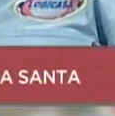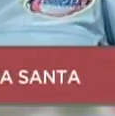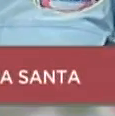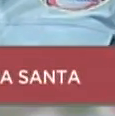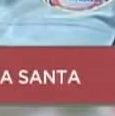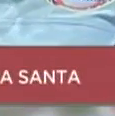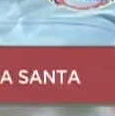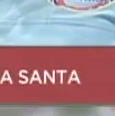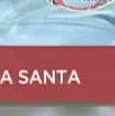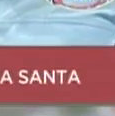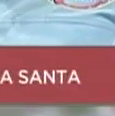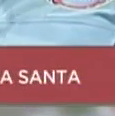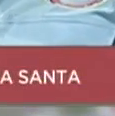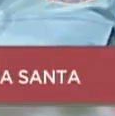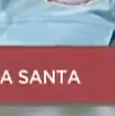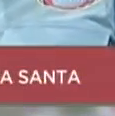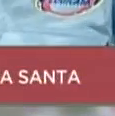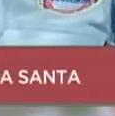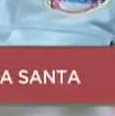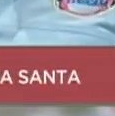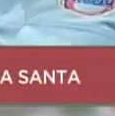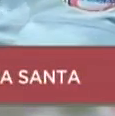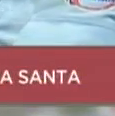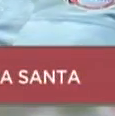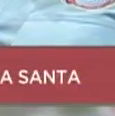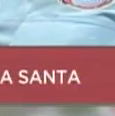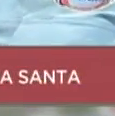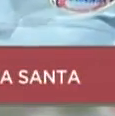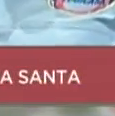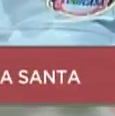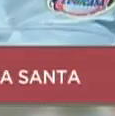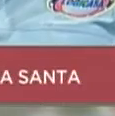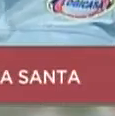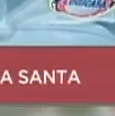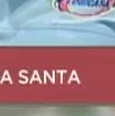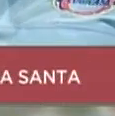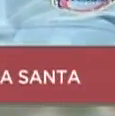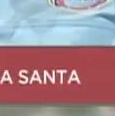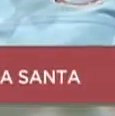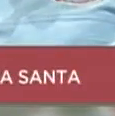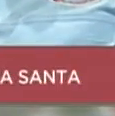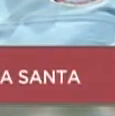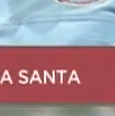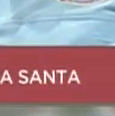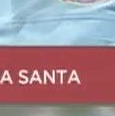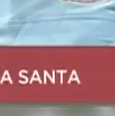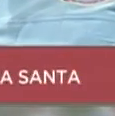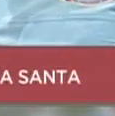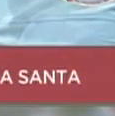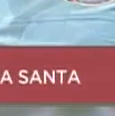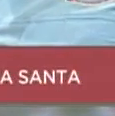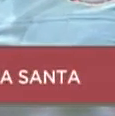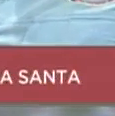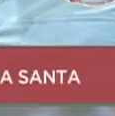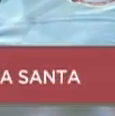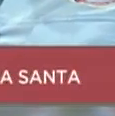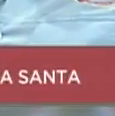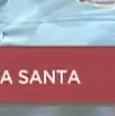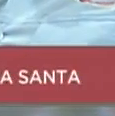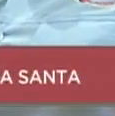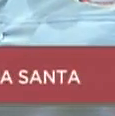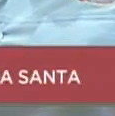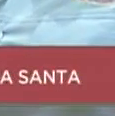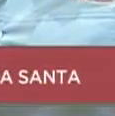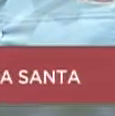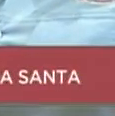Bueno, muchísimas gracias, mi comandante en jefe. Bueno, como usted nos instruyó hace días, hemos elaborado un plan